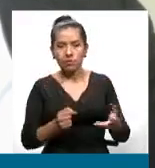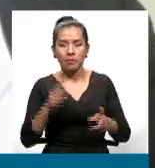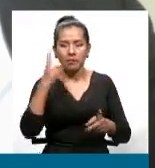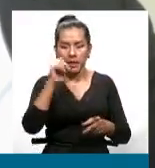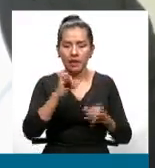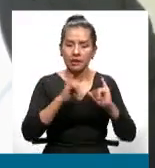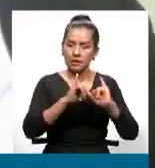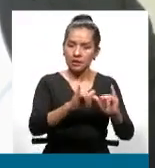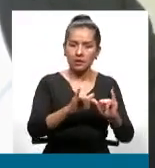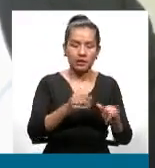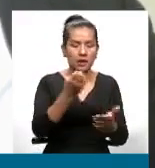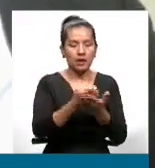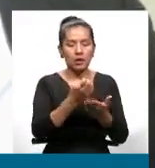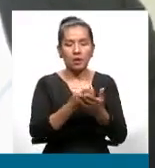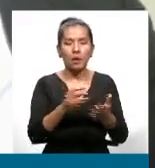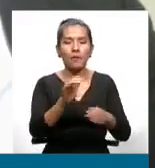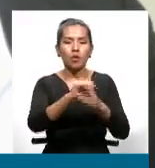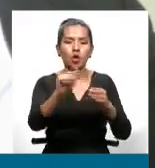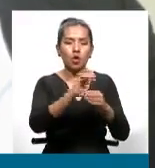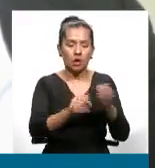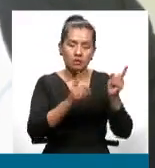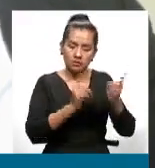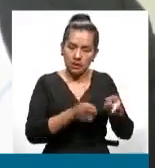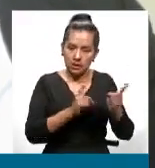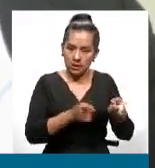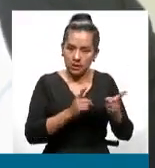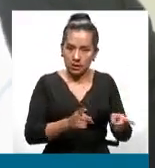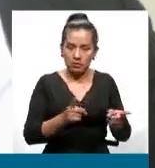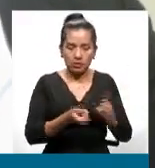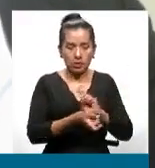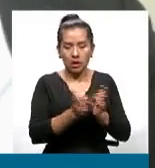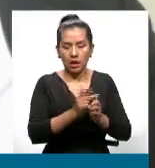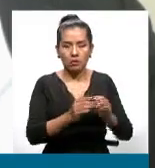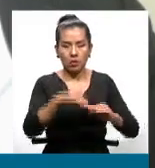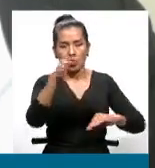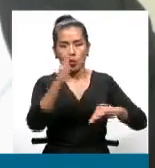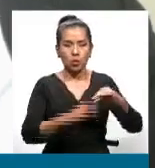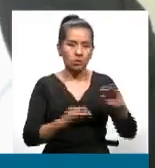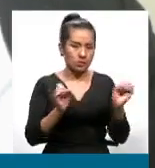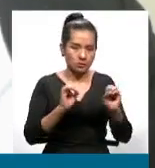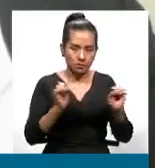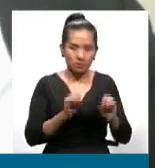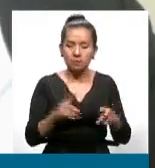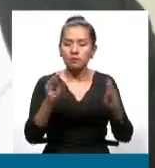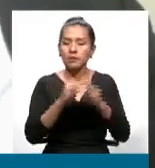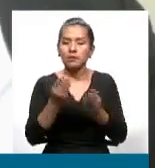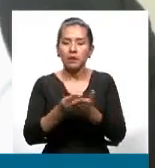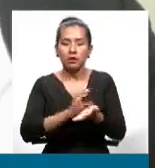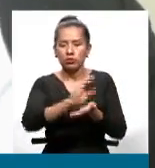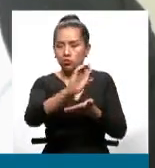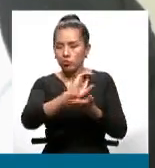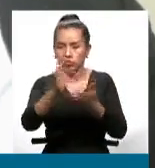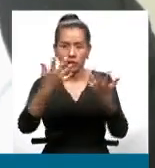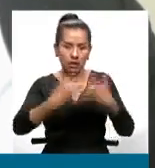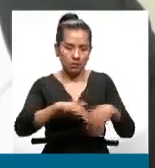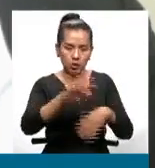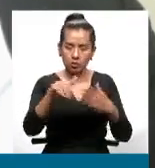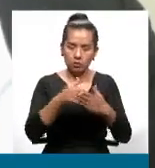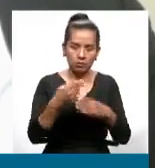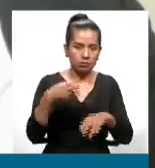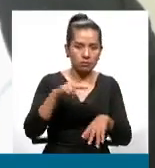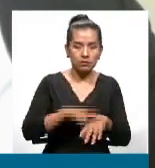estabilidad cambiaria, lo que significa que todavía se mantenga la inversión pública, ya para llegar en el lenguaje del